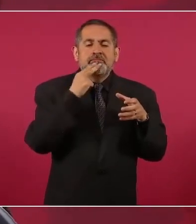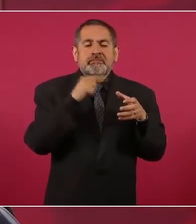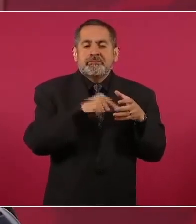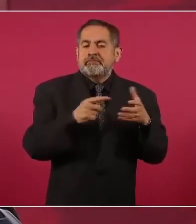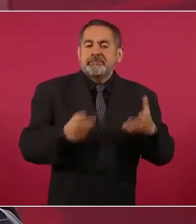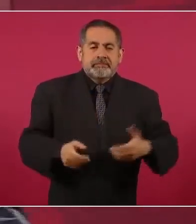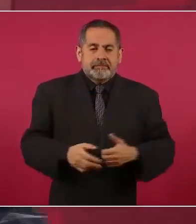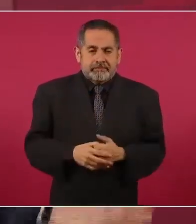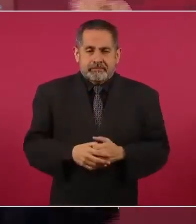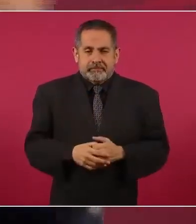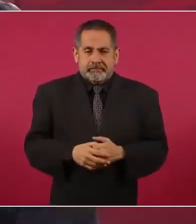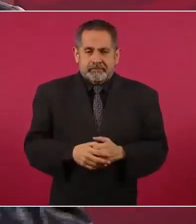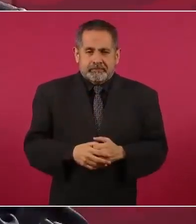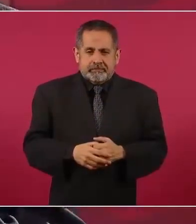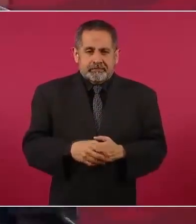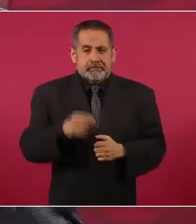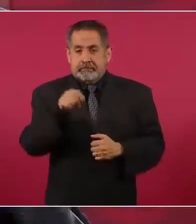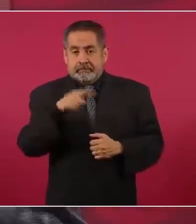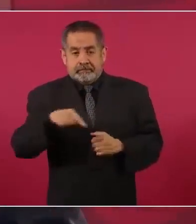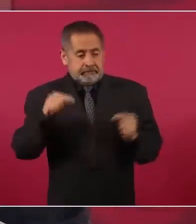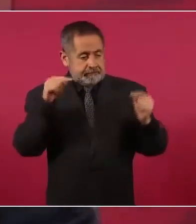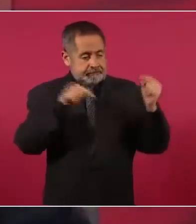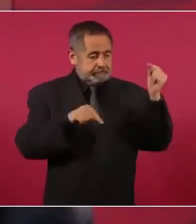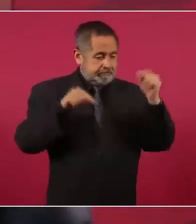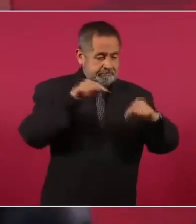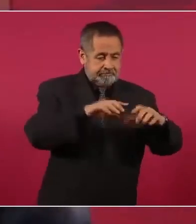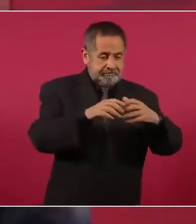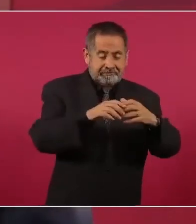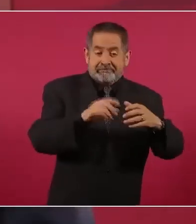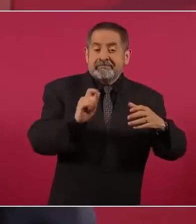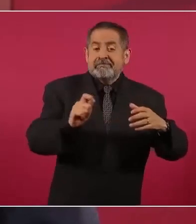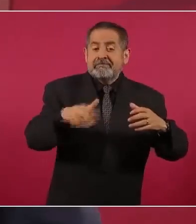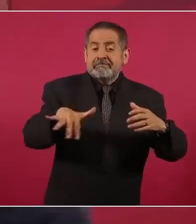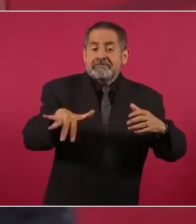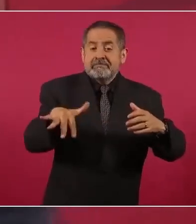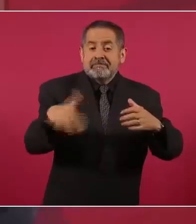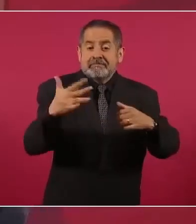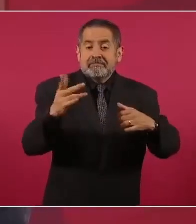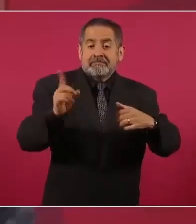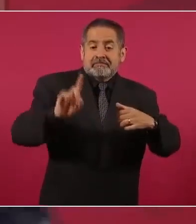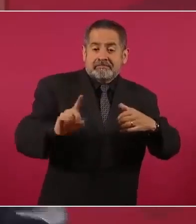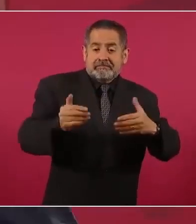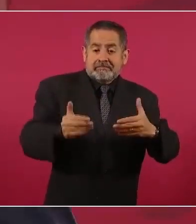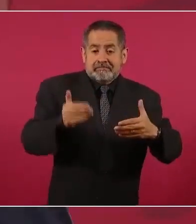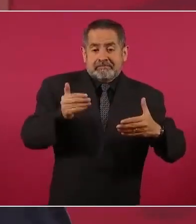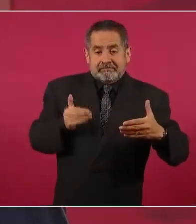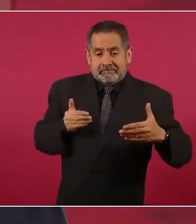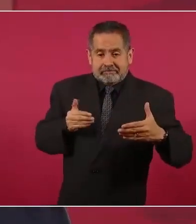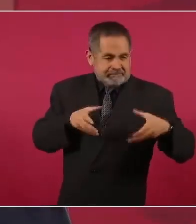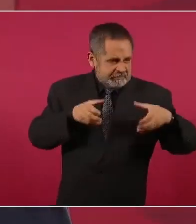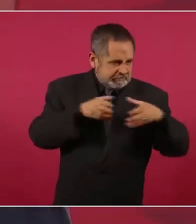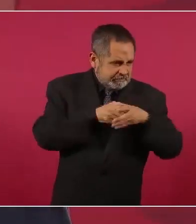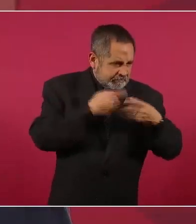Se hace el encuentro en vísperas de las elecciones en Brasil.